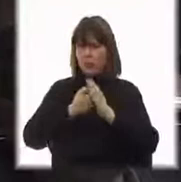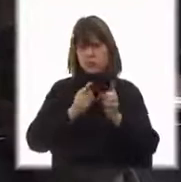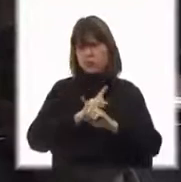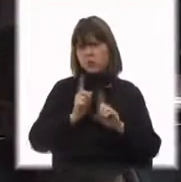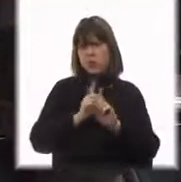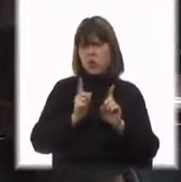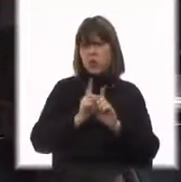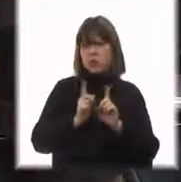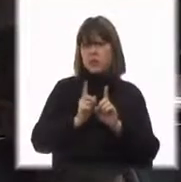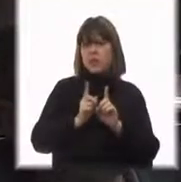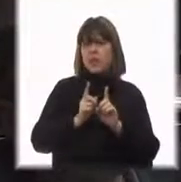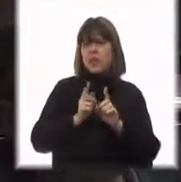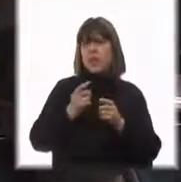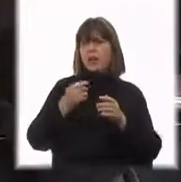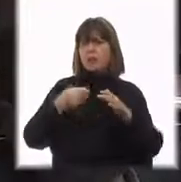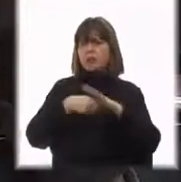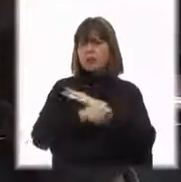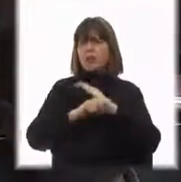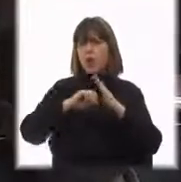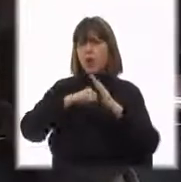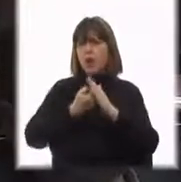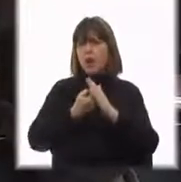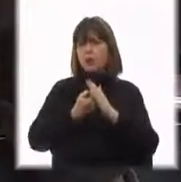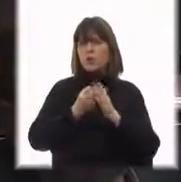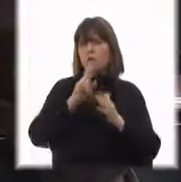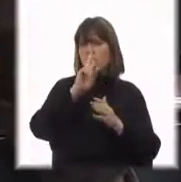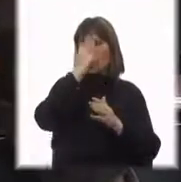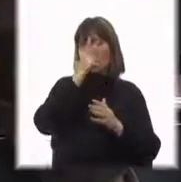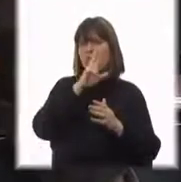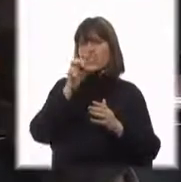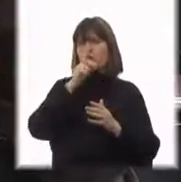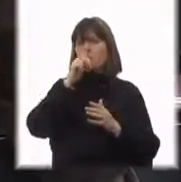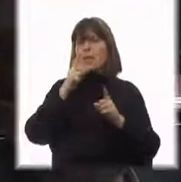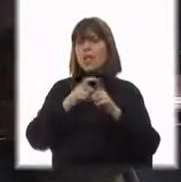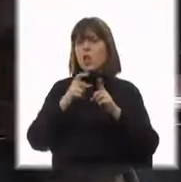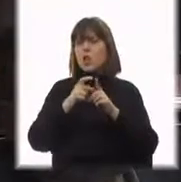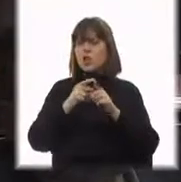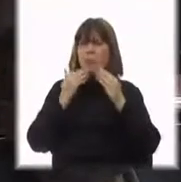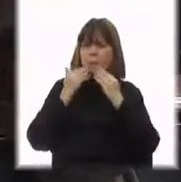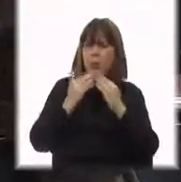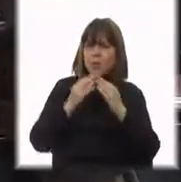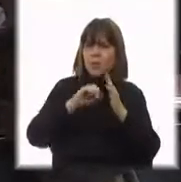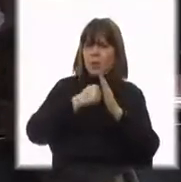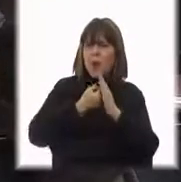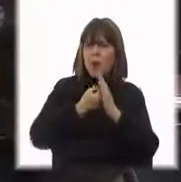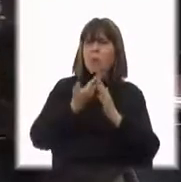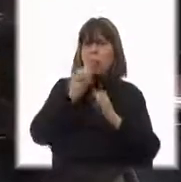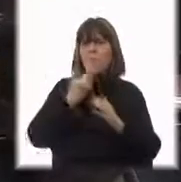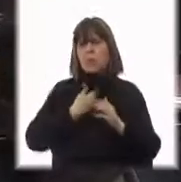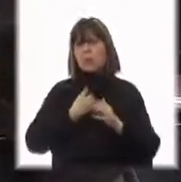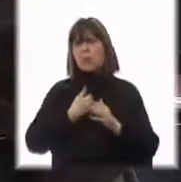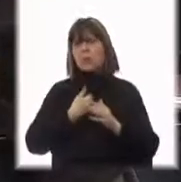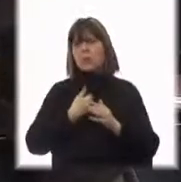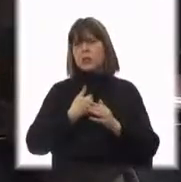Acá los que lavan dinero son los bancos. Si vas al Uruguay con 300 mil dólares en un banco, ¿te preguntan algo? Claro que me preguntan, claro que te